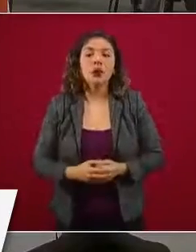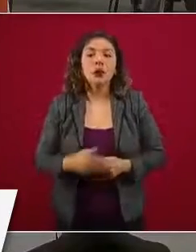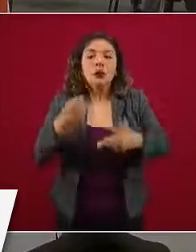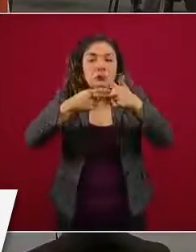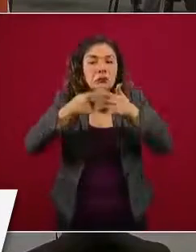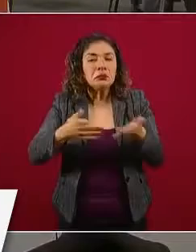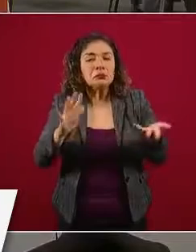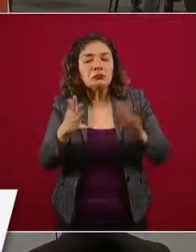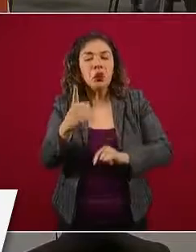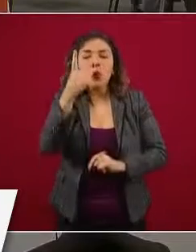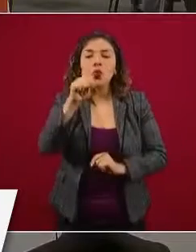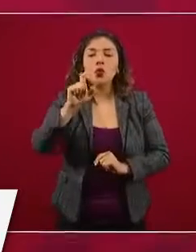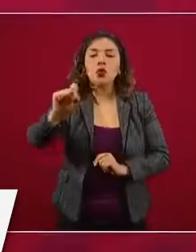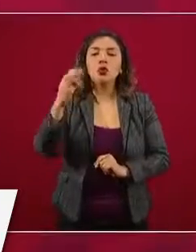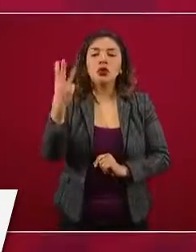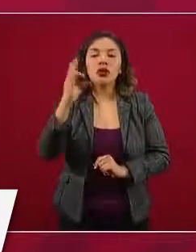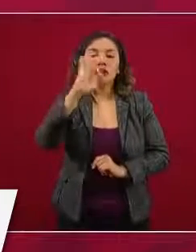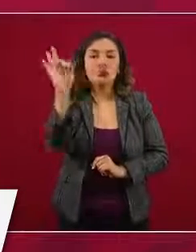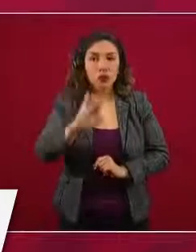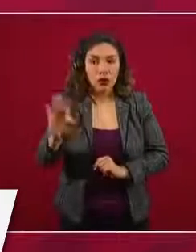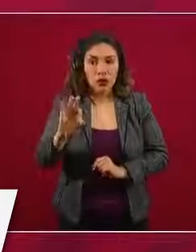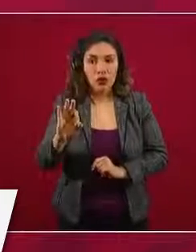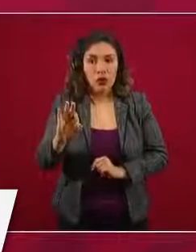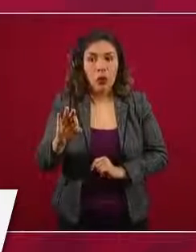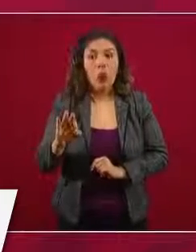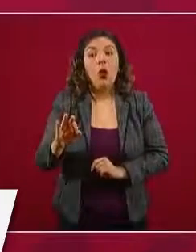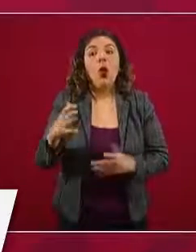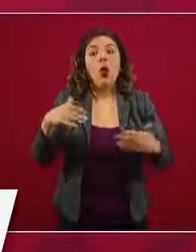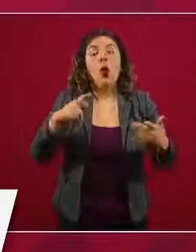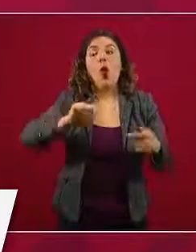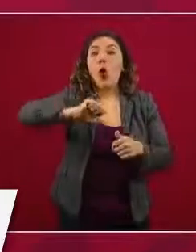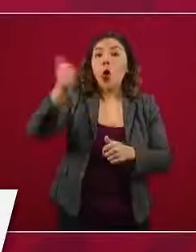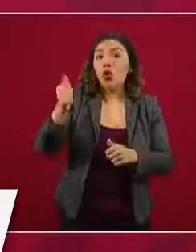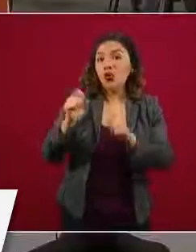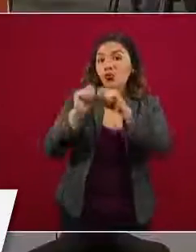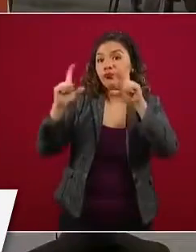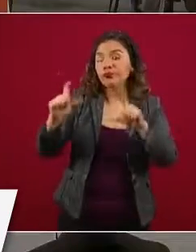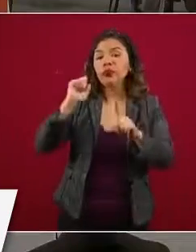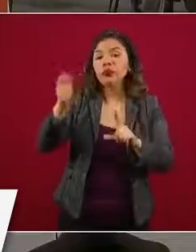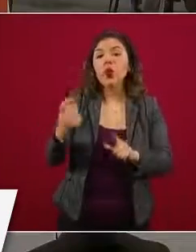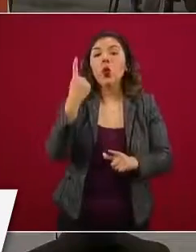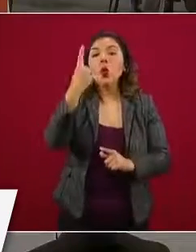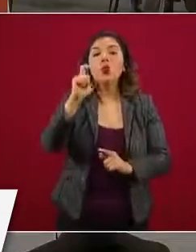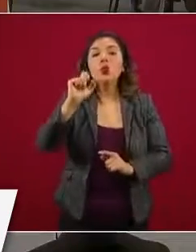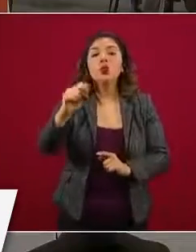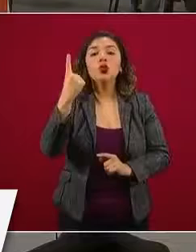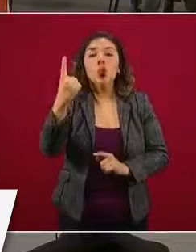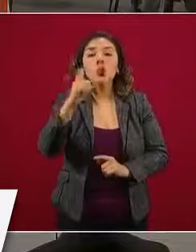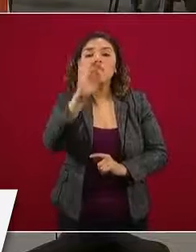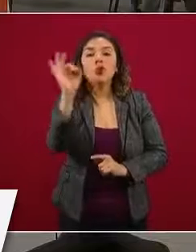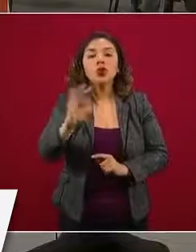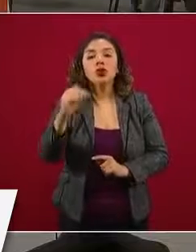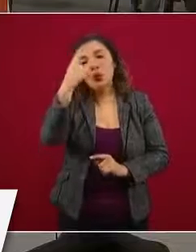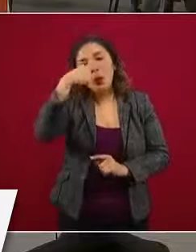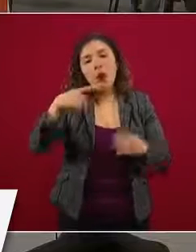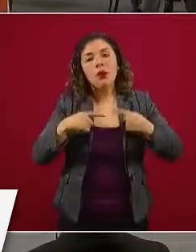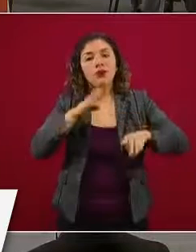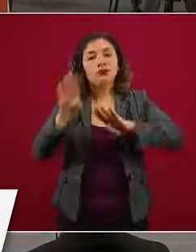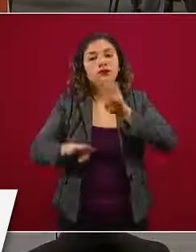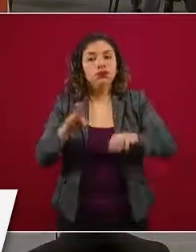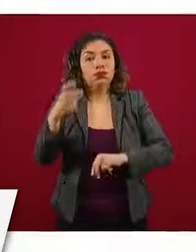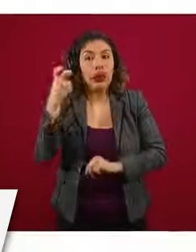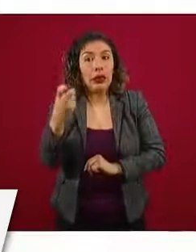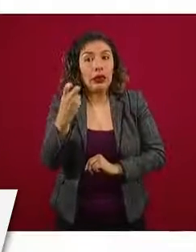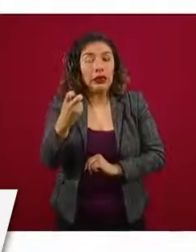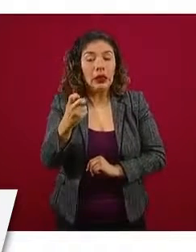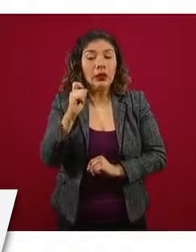.3 por ciento y para la mortalidad, que es la siguiente diapositiva, es 1.1 por ciento. Contraste se disminuyó